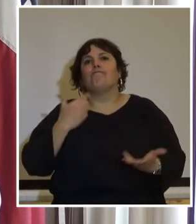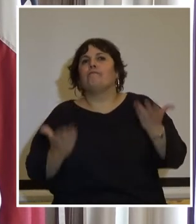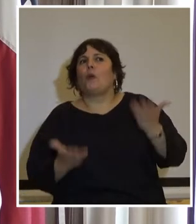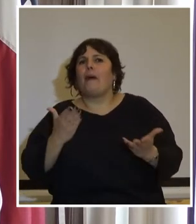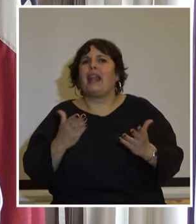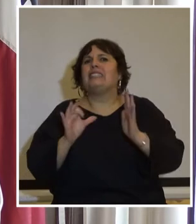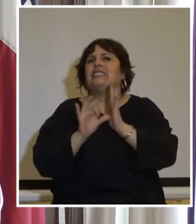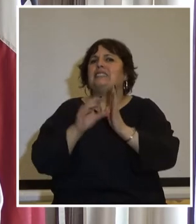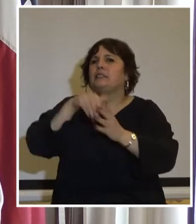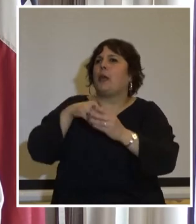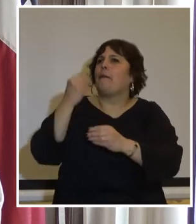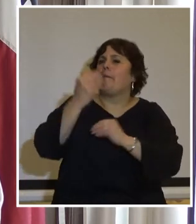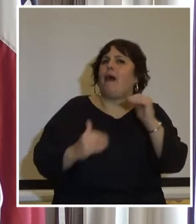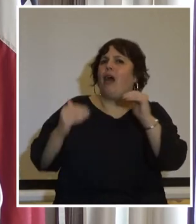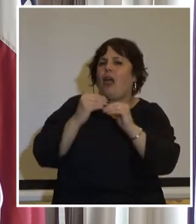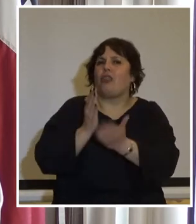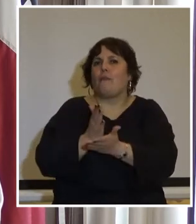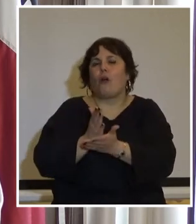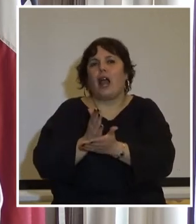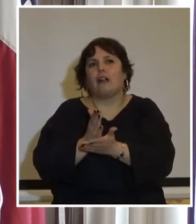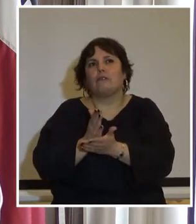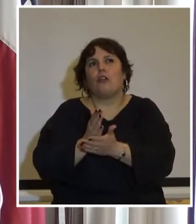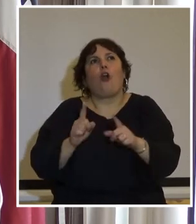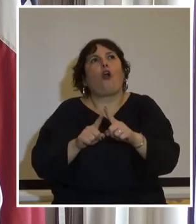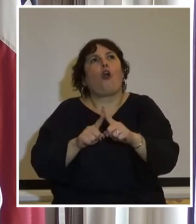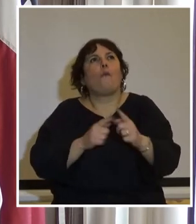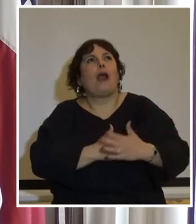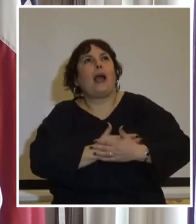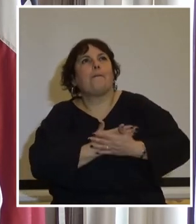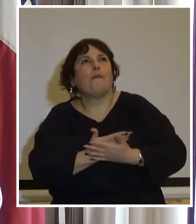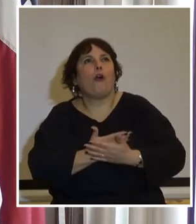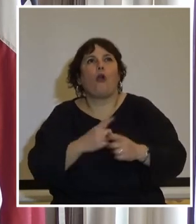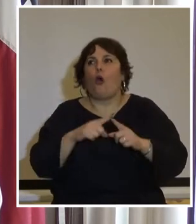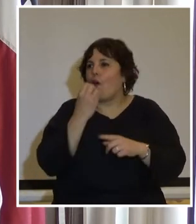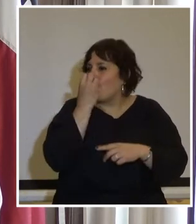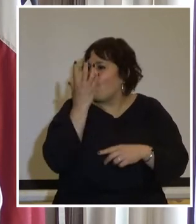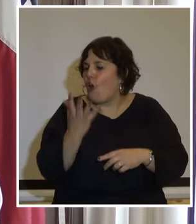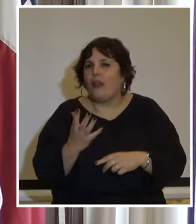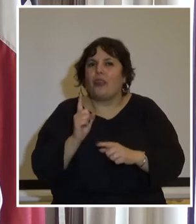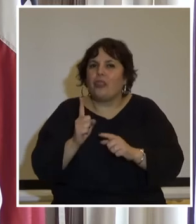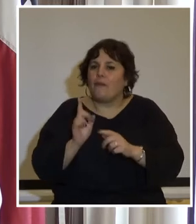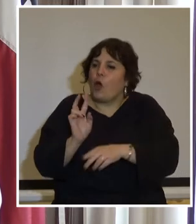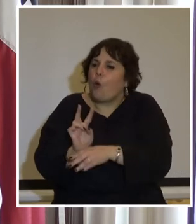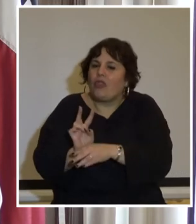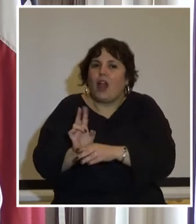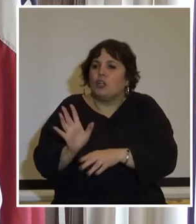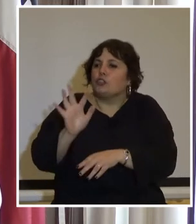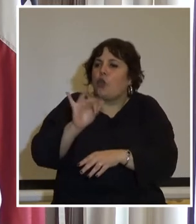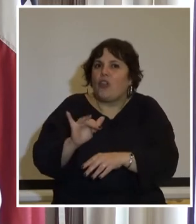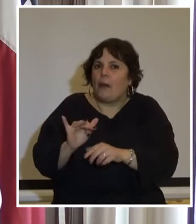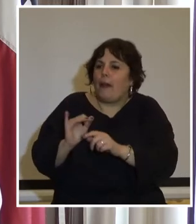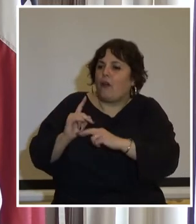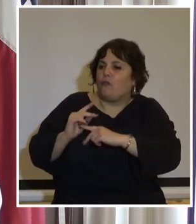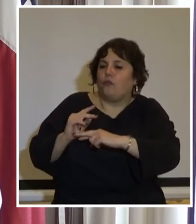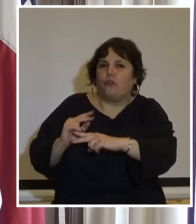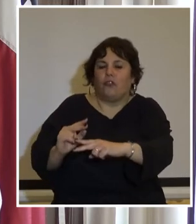democracia como el amor o como una flor. Hay que regarla todos los días para que florezca y perdure en